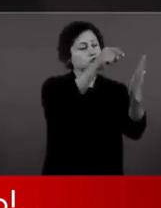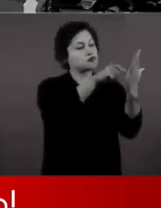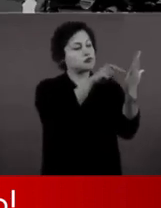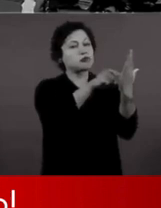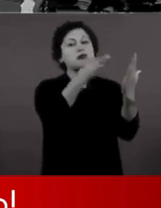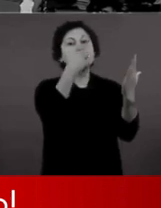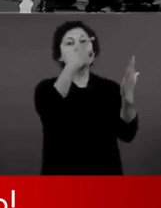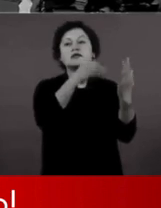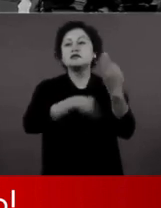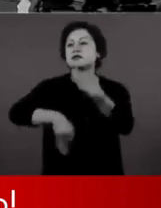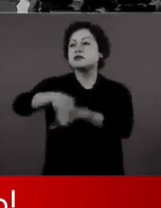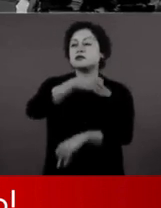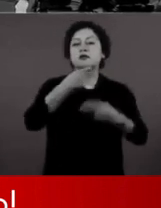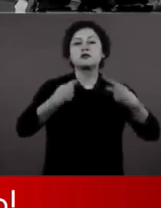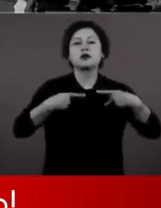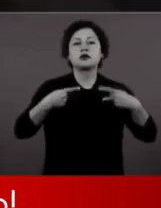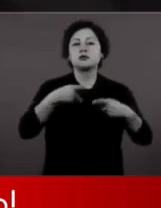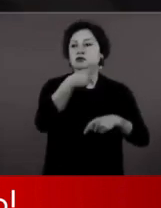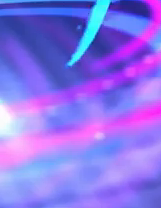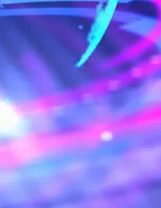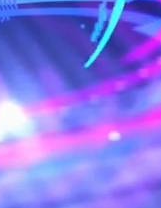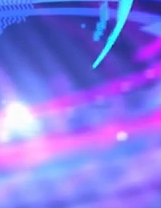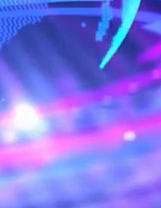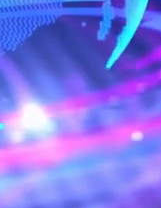derecho a votar y a ser votado.